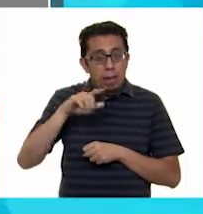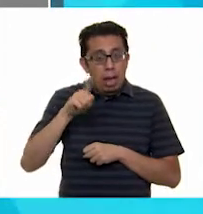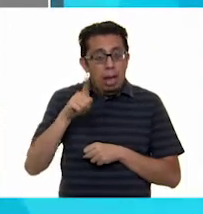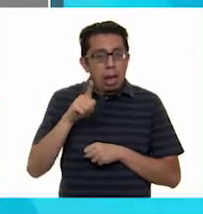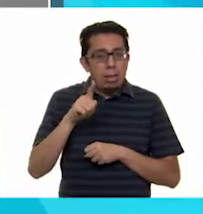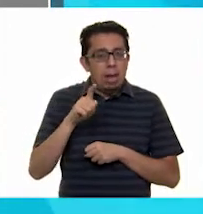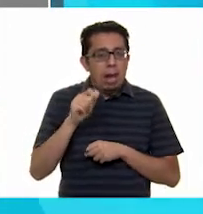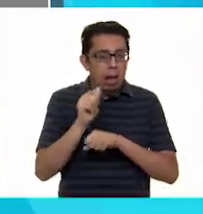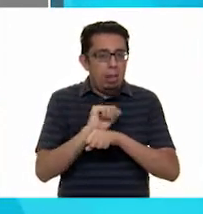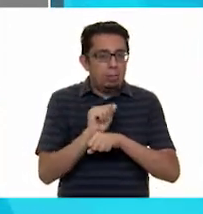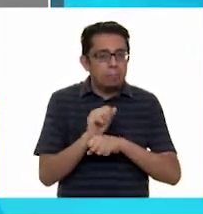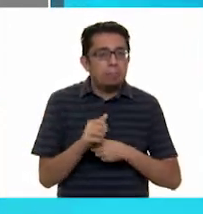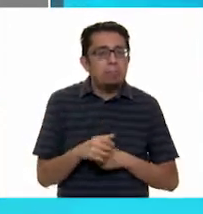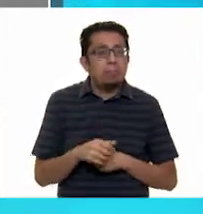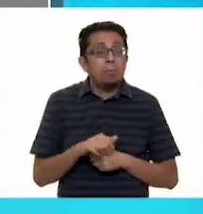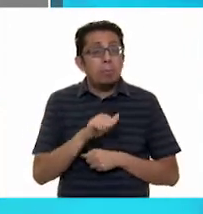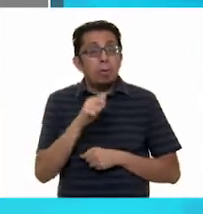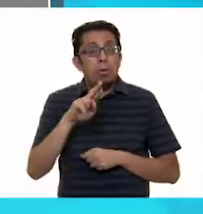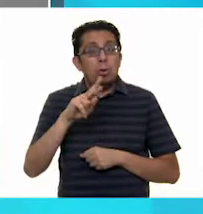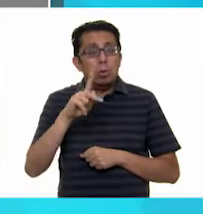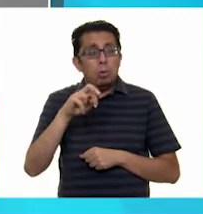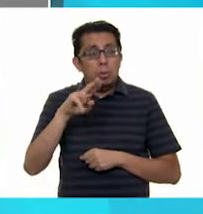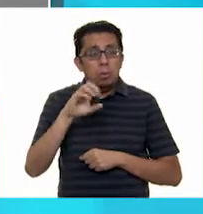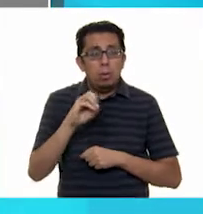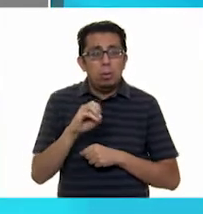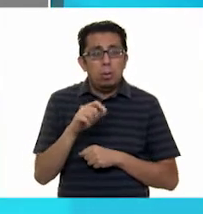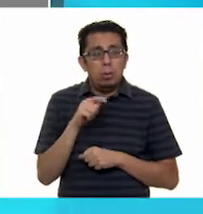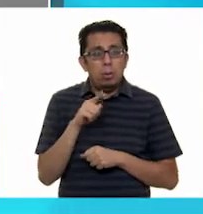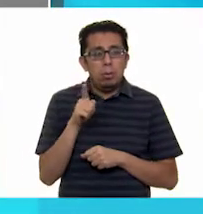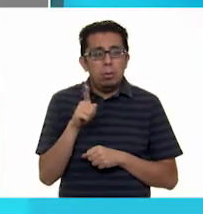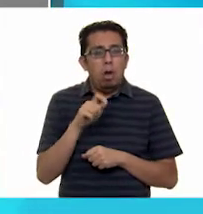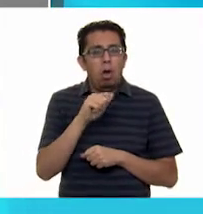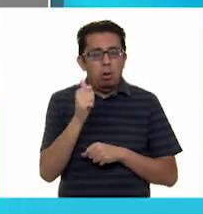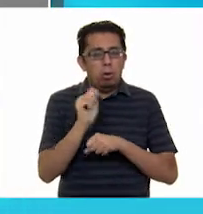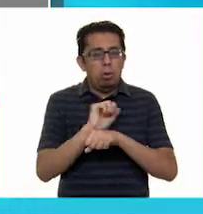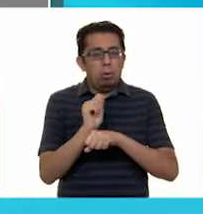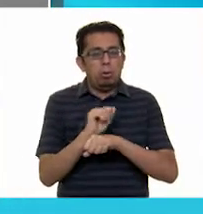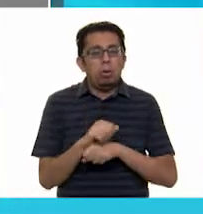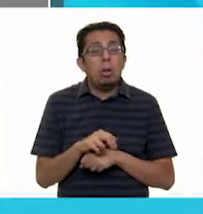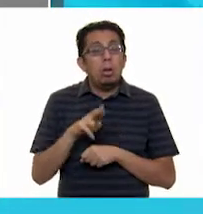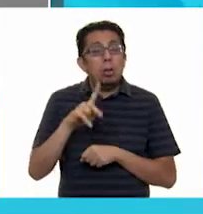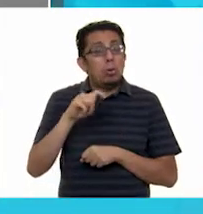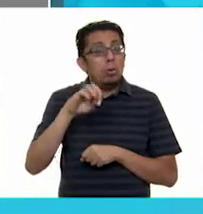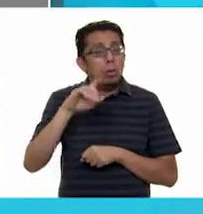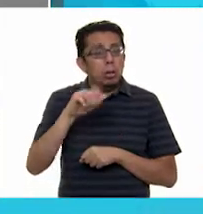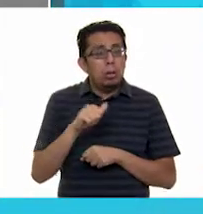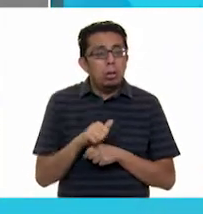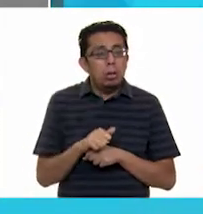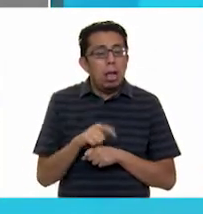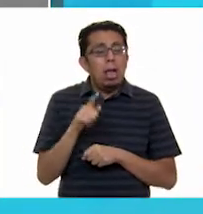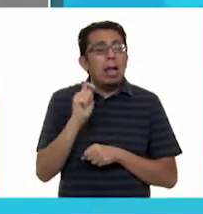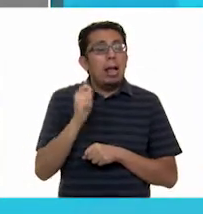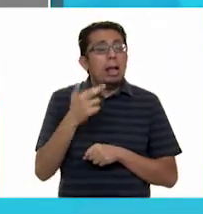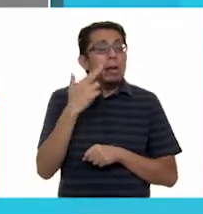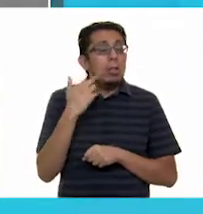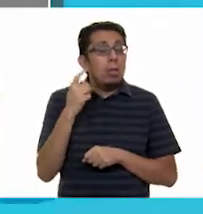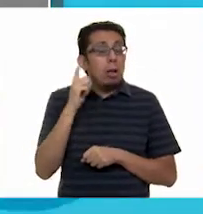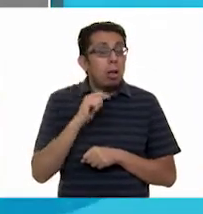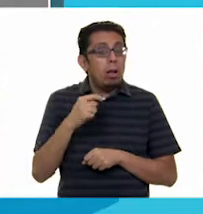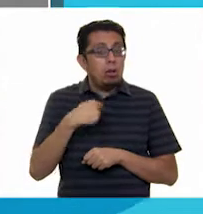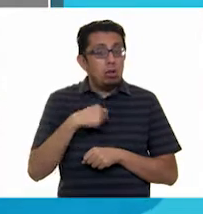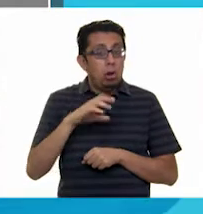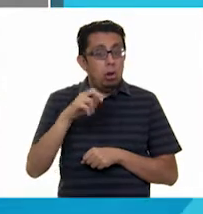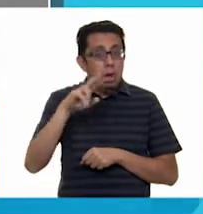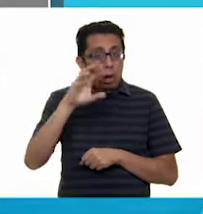perro. Ruperto interpretará al ratón. Rutil será la ratona. Y yo,